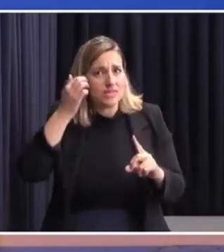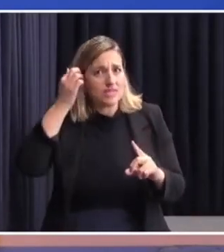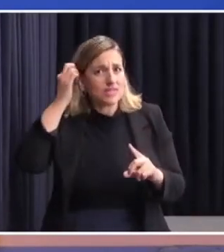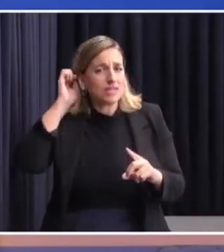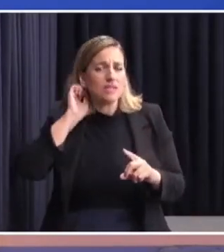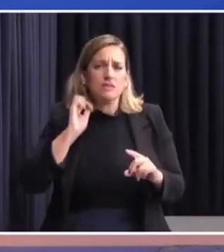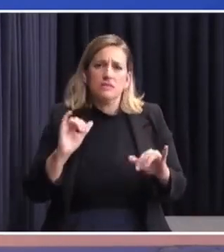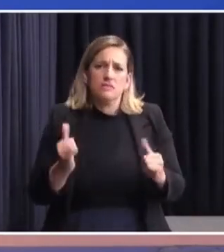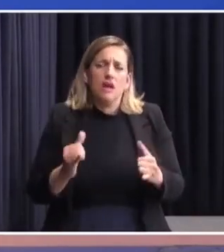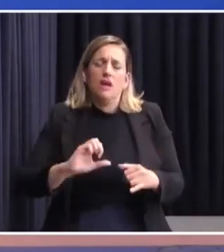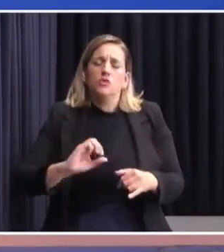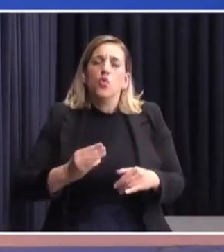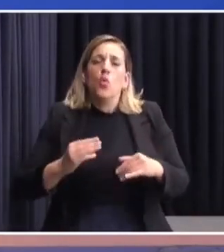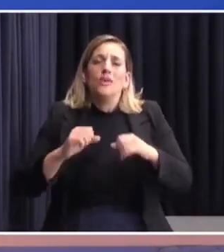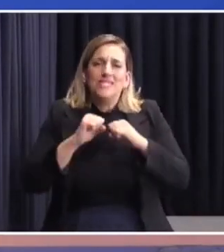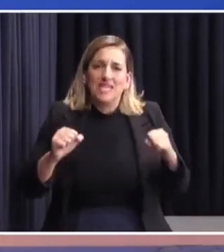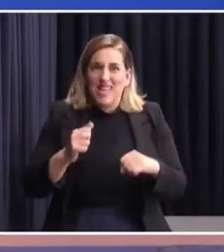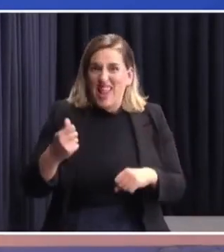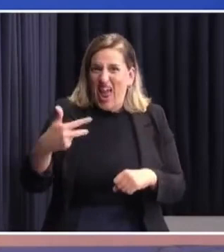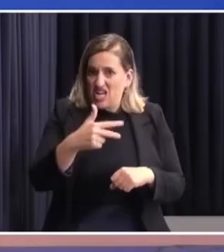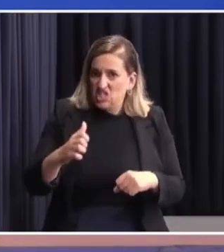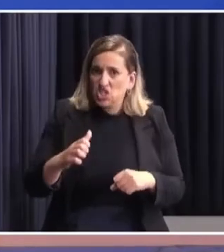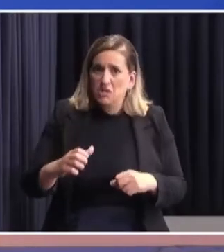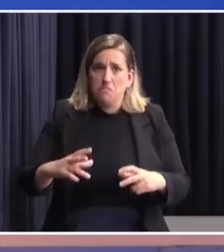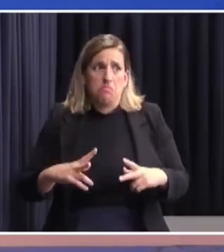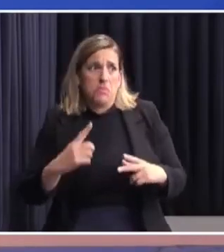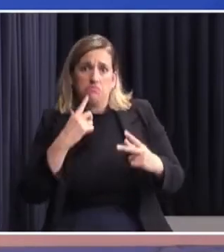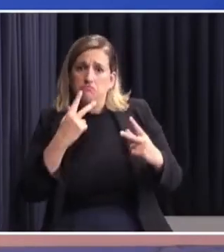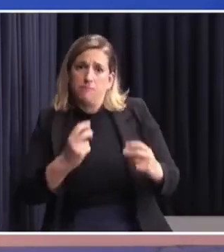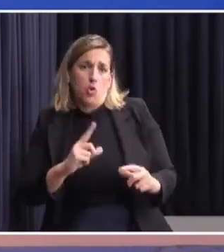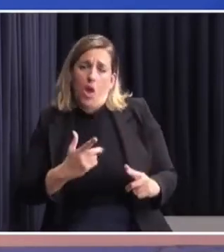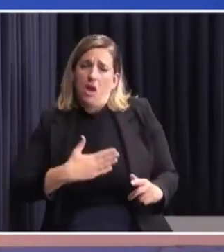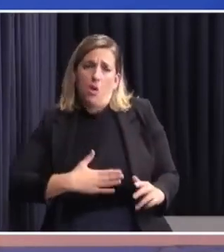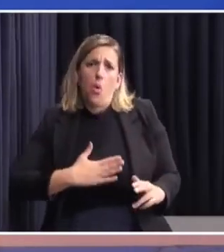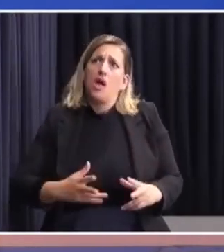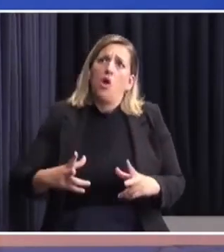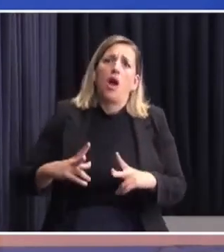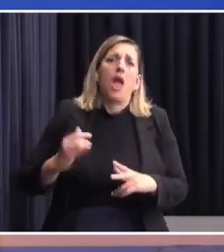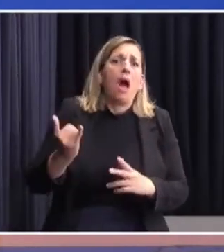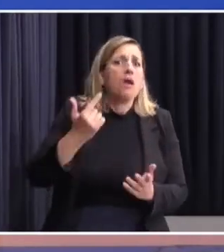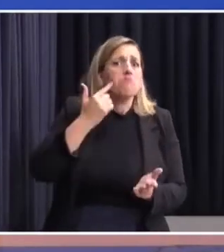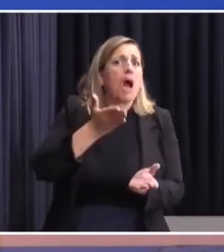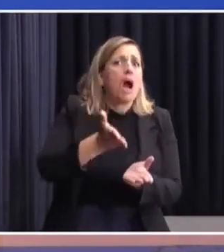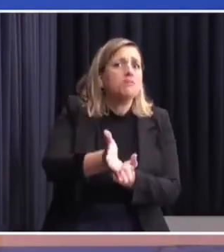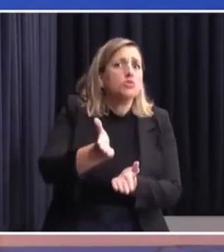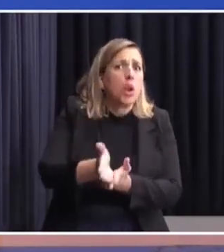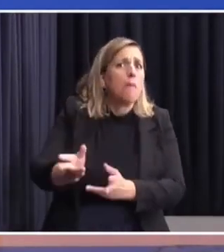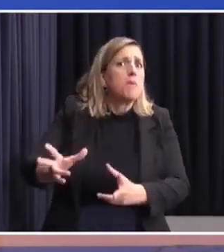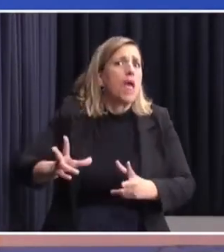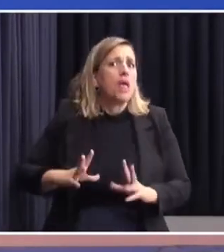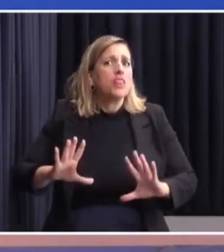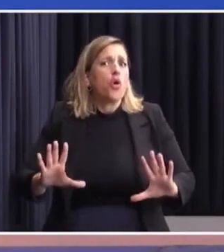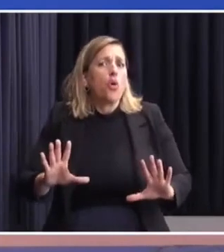posteriormente la subsecretaria Carolina H. dice que no, que no está de acuerdo, que recibió asesoramiento